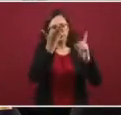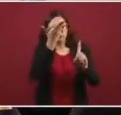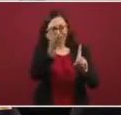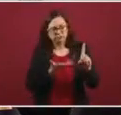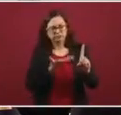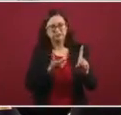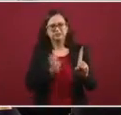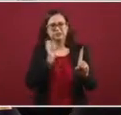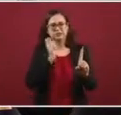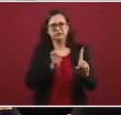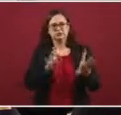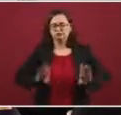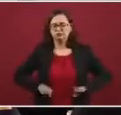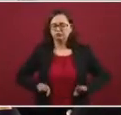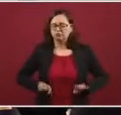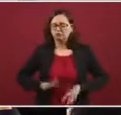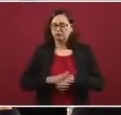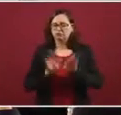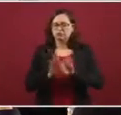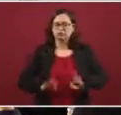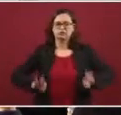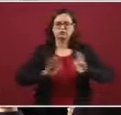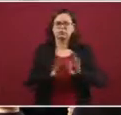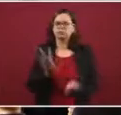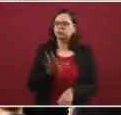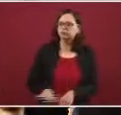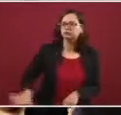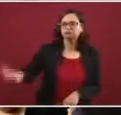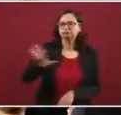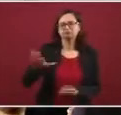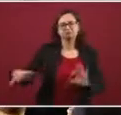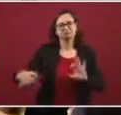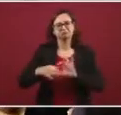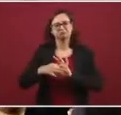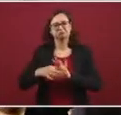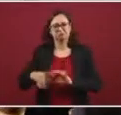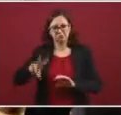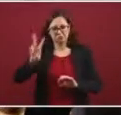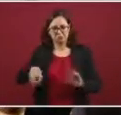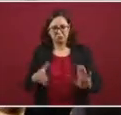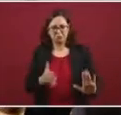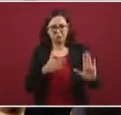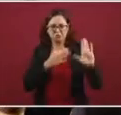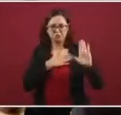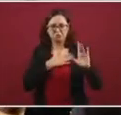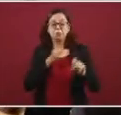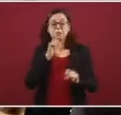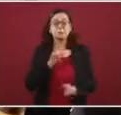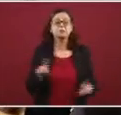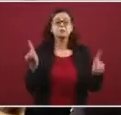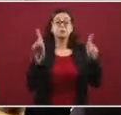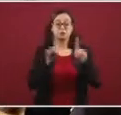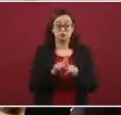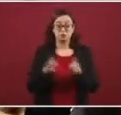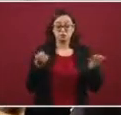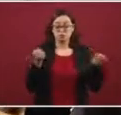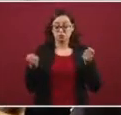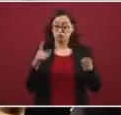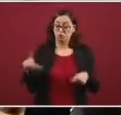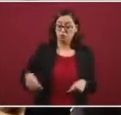compromiso social y lo más admirable de quien gobierna es el cumplimiento de su palabra dada a los ciudadanos.